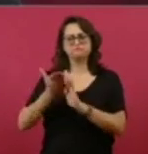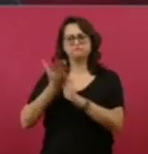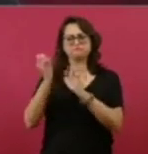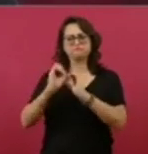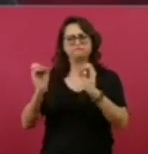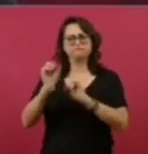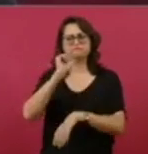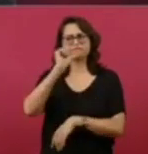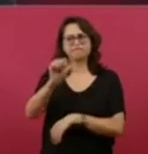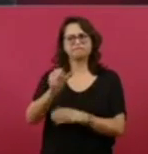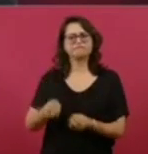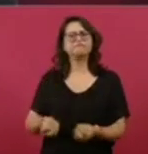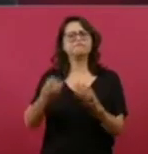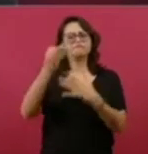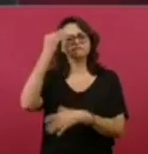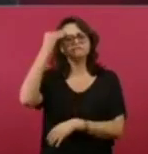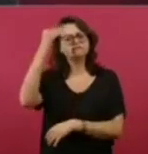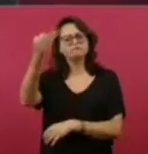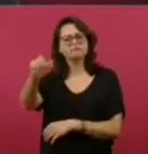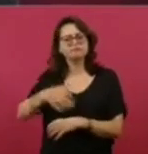42 años.